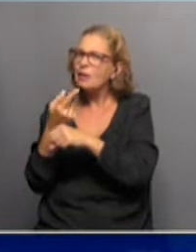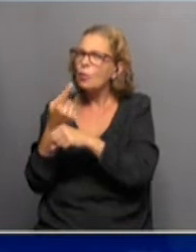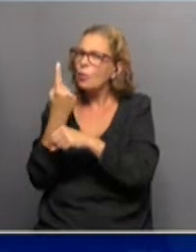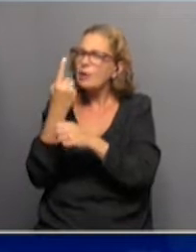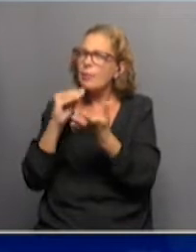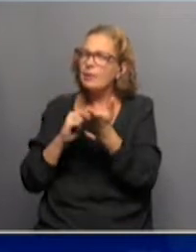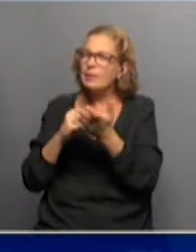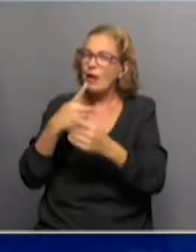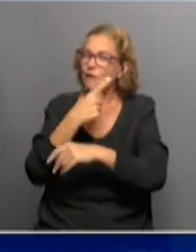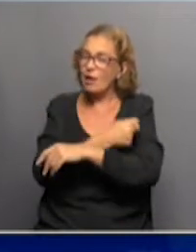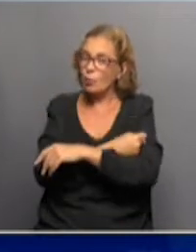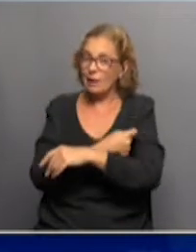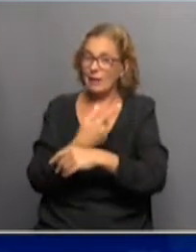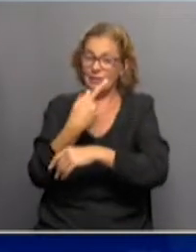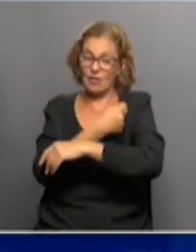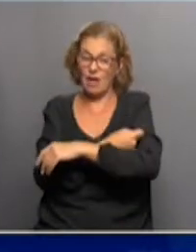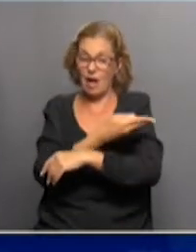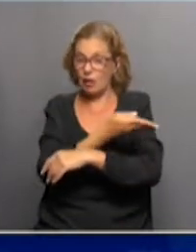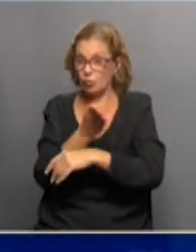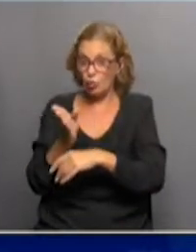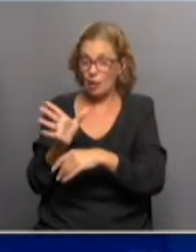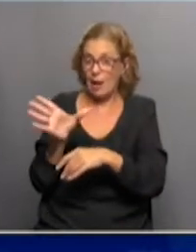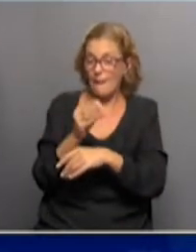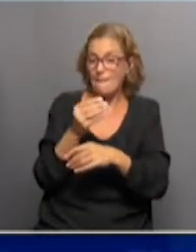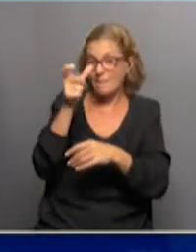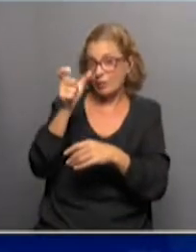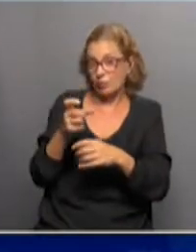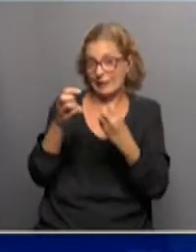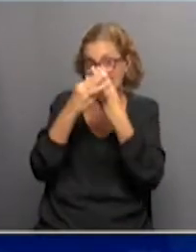la vacuna pasa a ser suministrada a la población general,